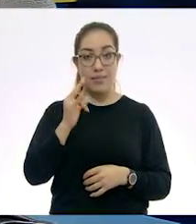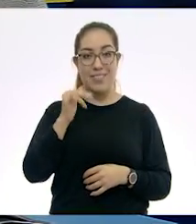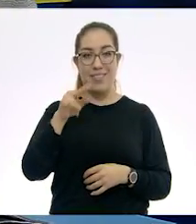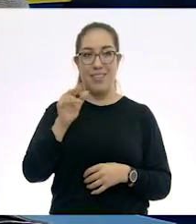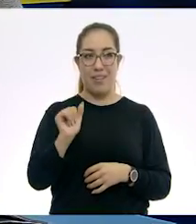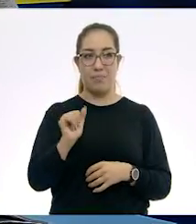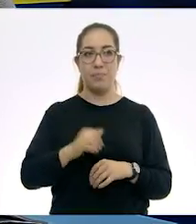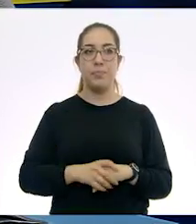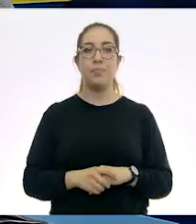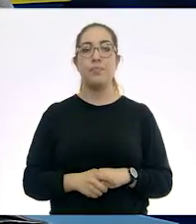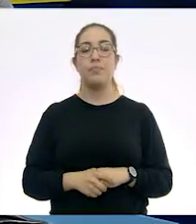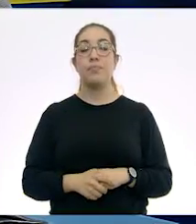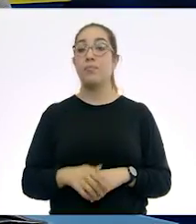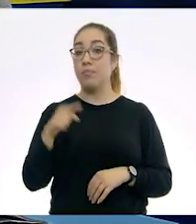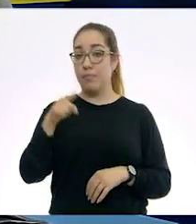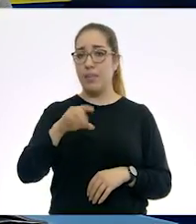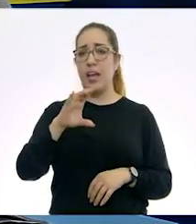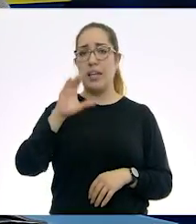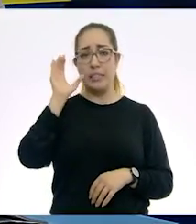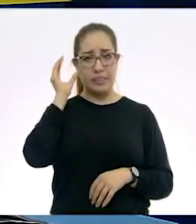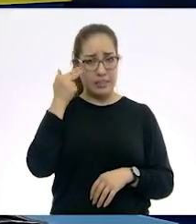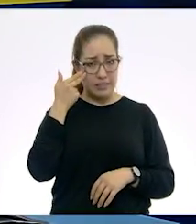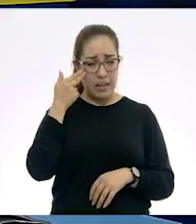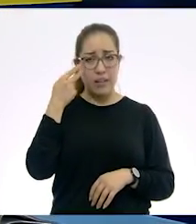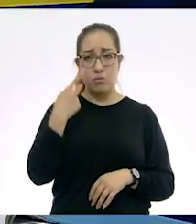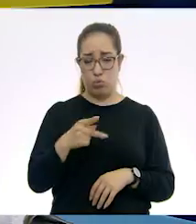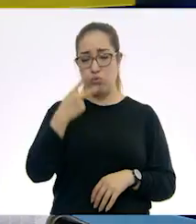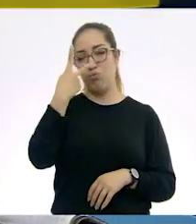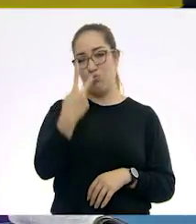vimos que China se desarrolla también entre dos ríos.